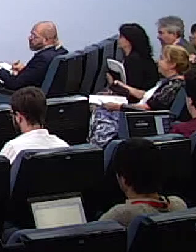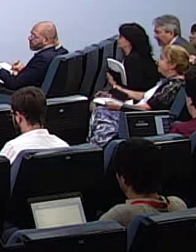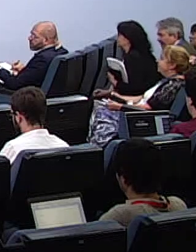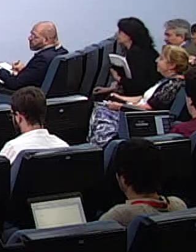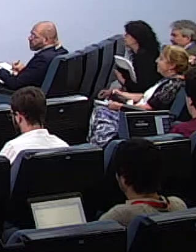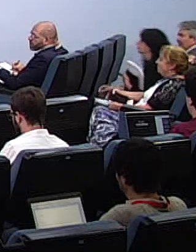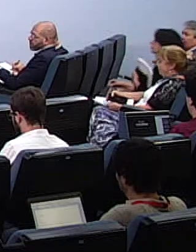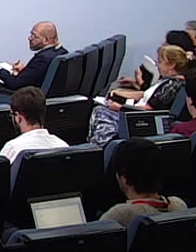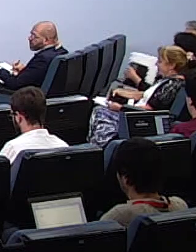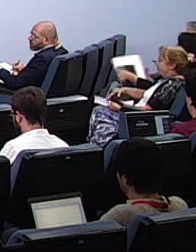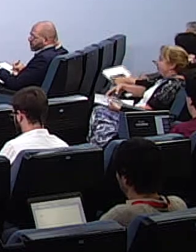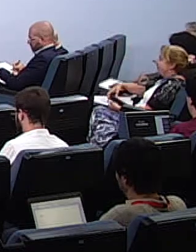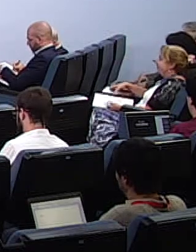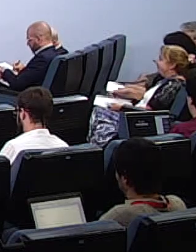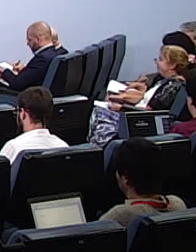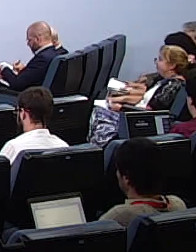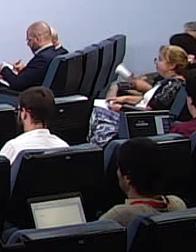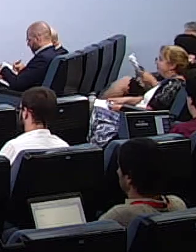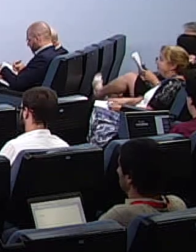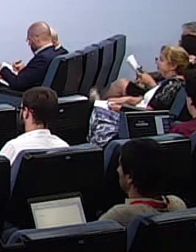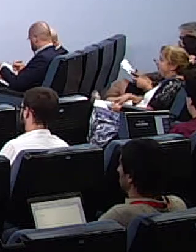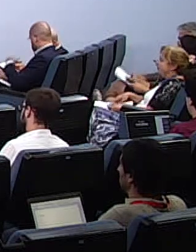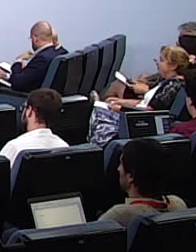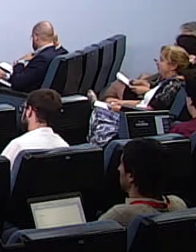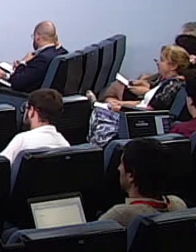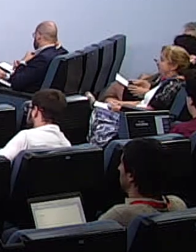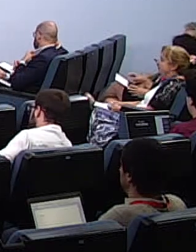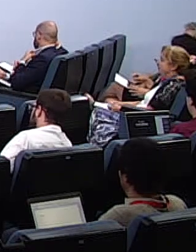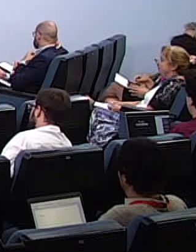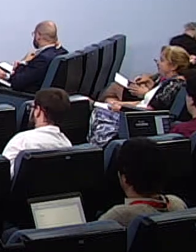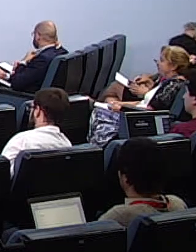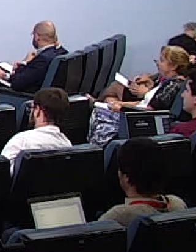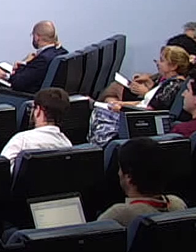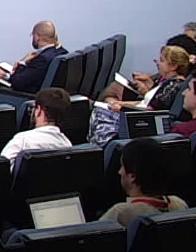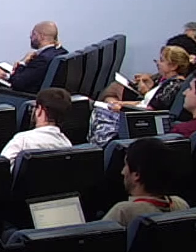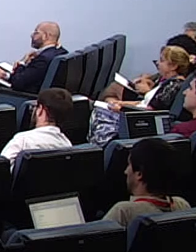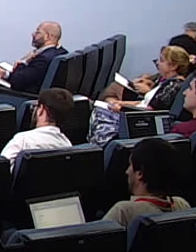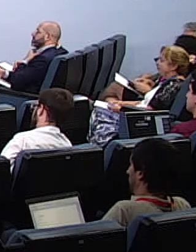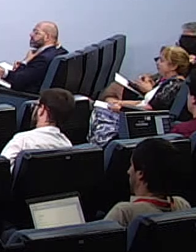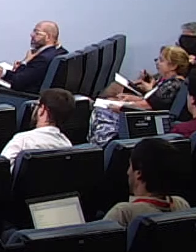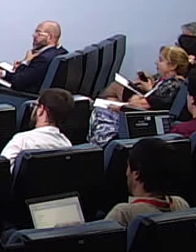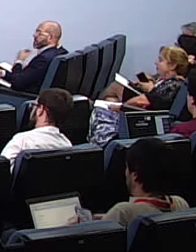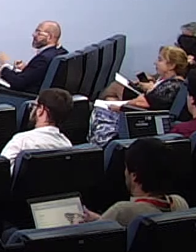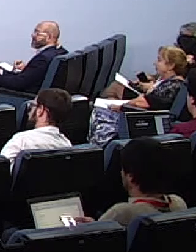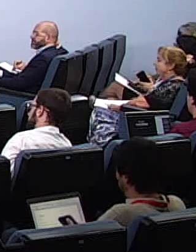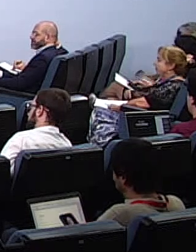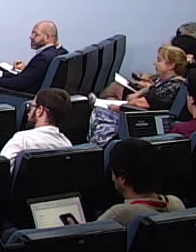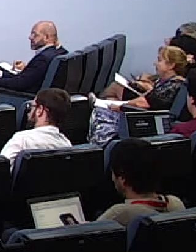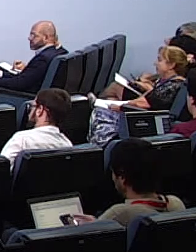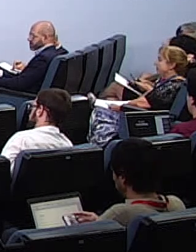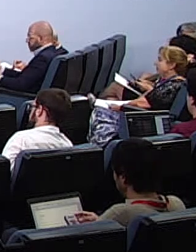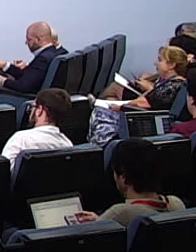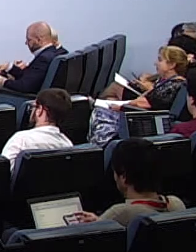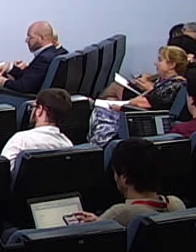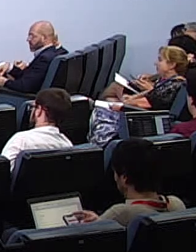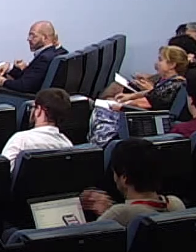el sistema de alerta precoz y respuesta rápida. Aquí quería dar las gracias, como no, al trabajo concienzudo y profesional de